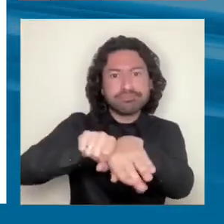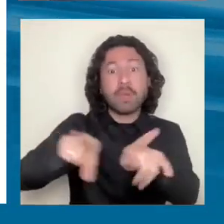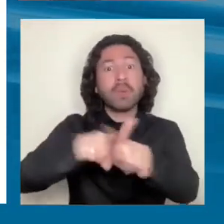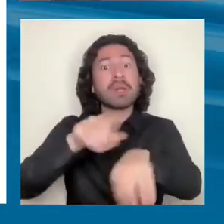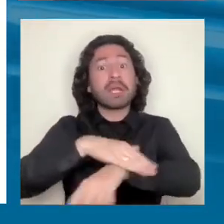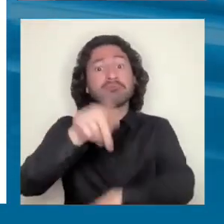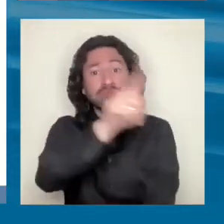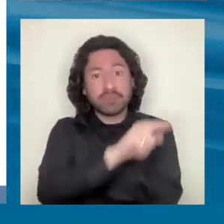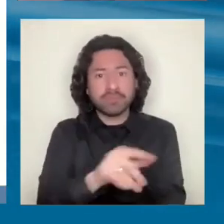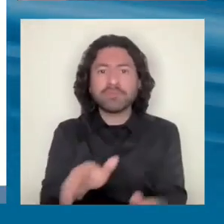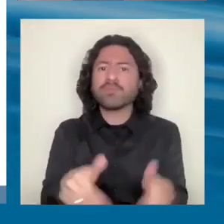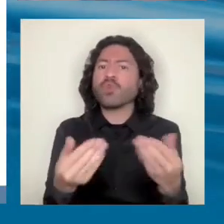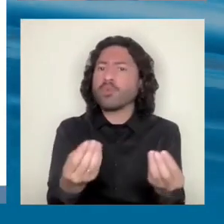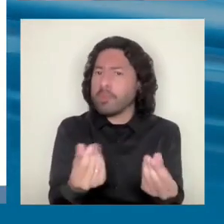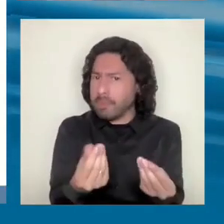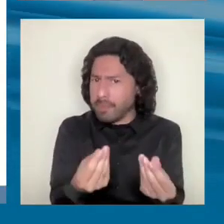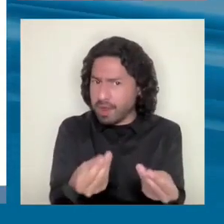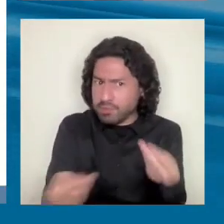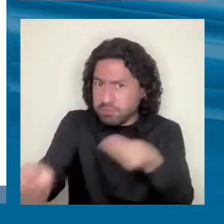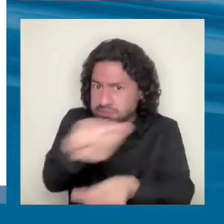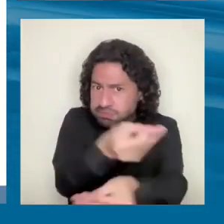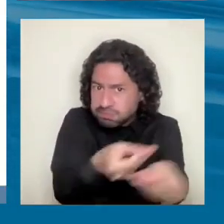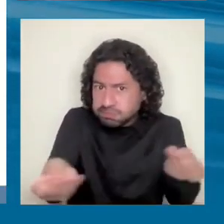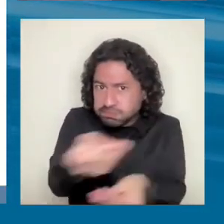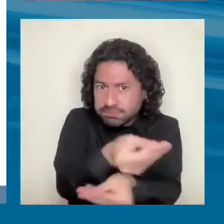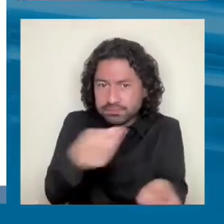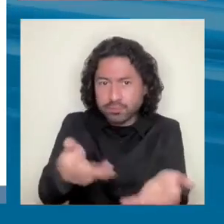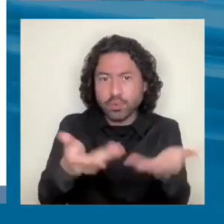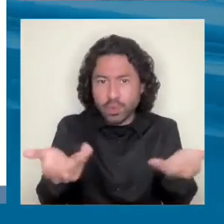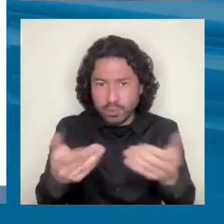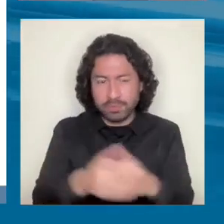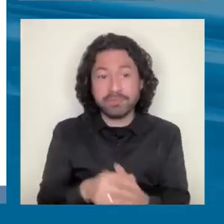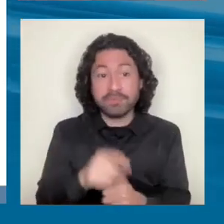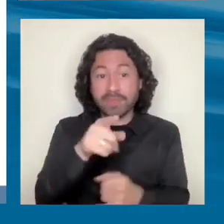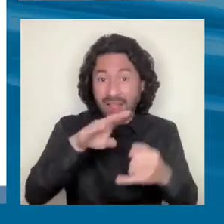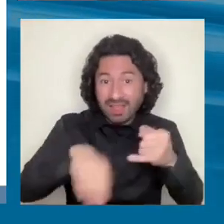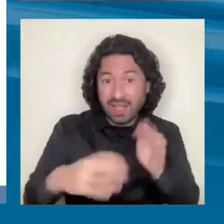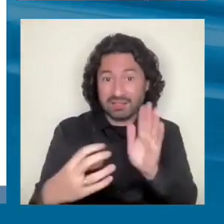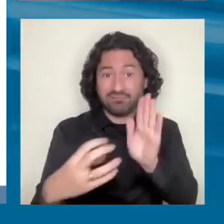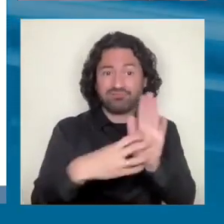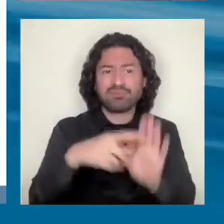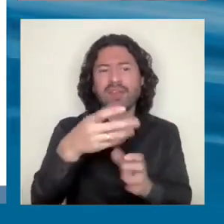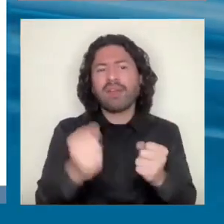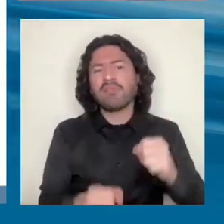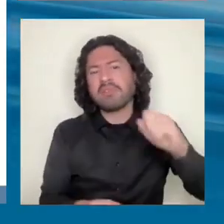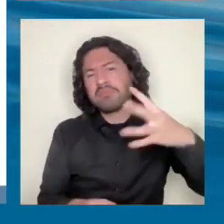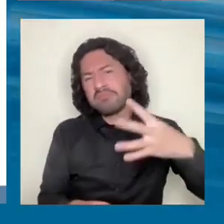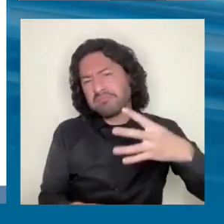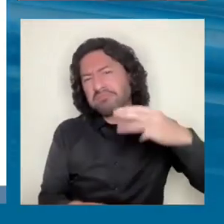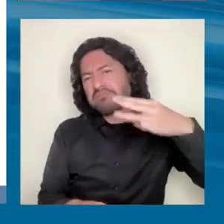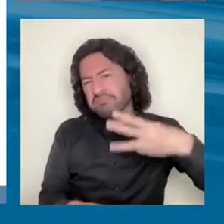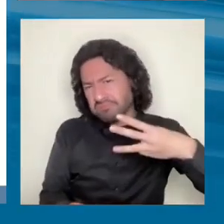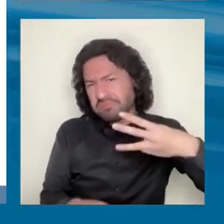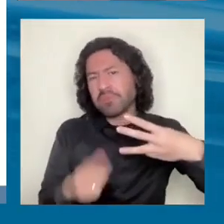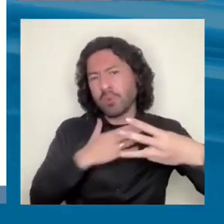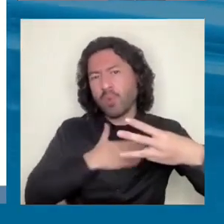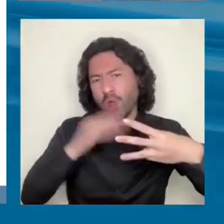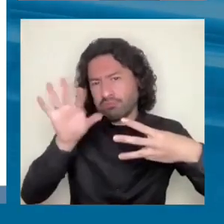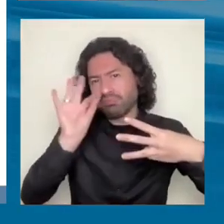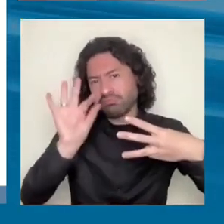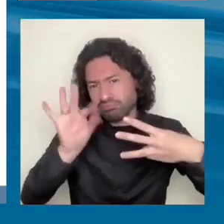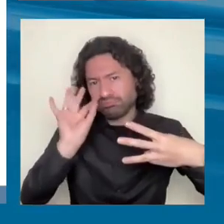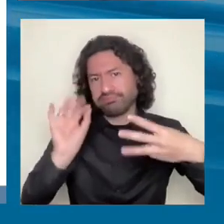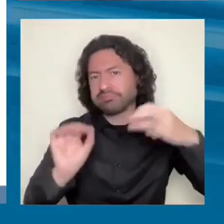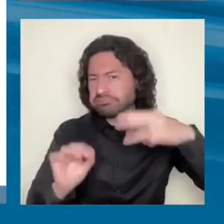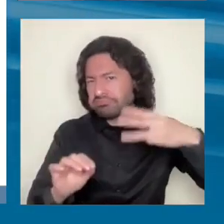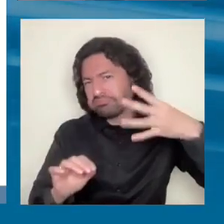movilizar financiamiento? Es el último capítulo. Ahí hay tres o cuatro cosas que quisiera destacar de ese capítulo. Primero,